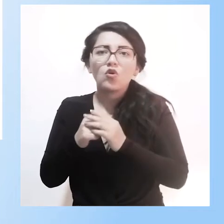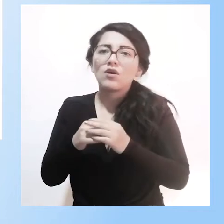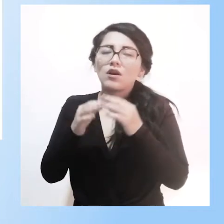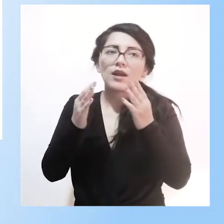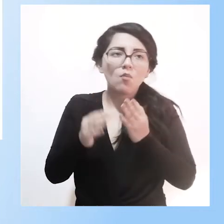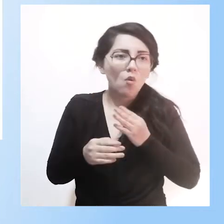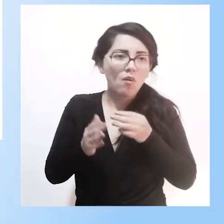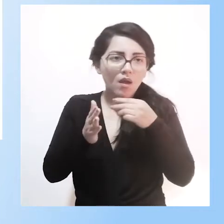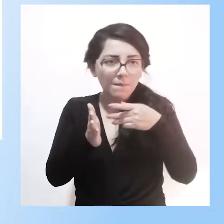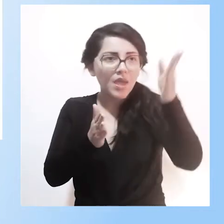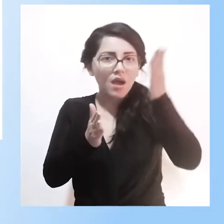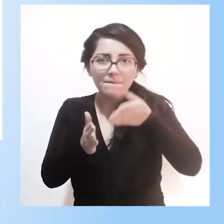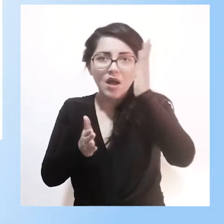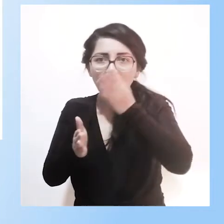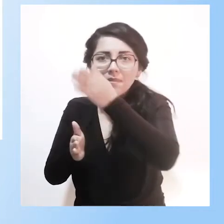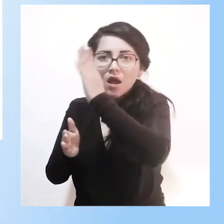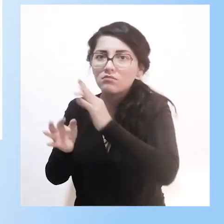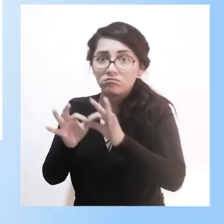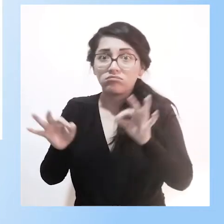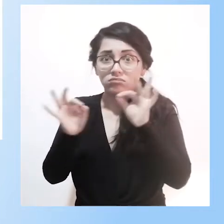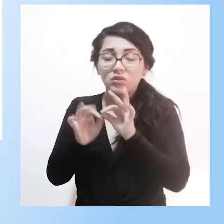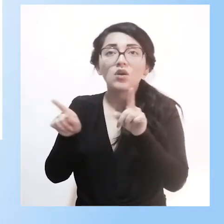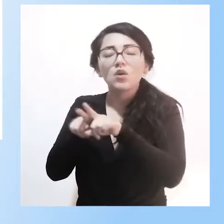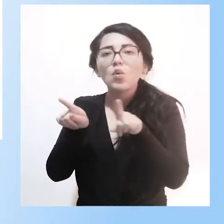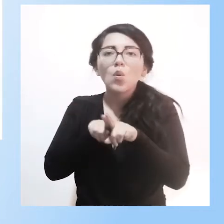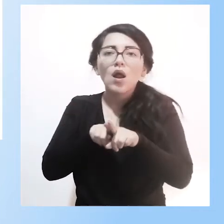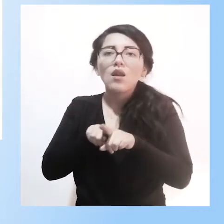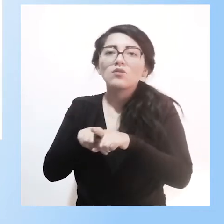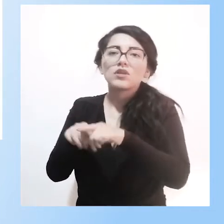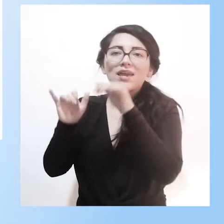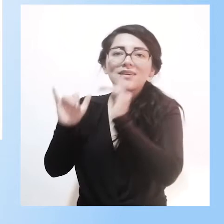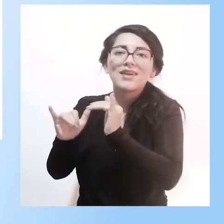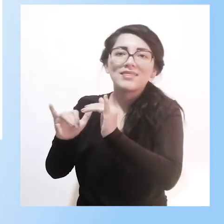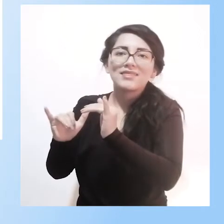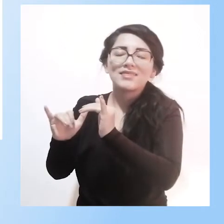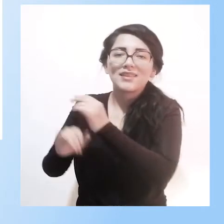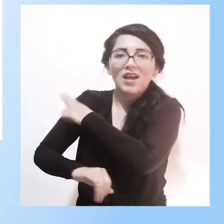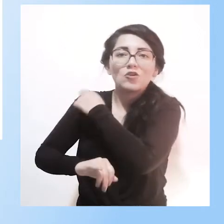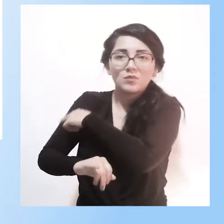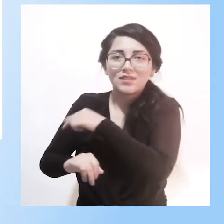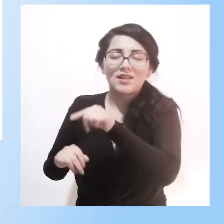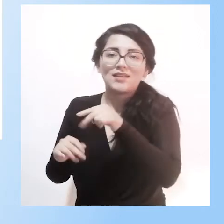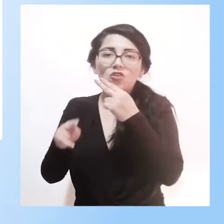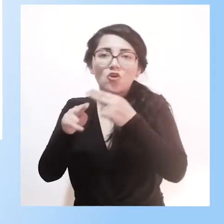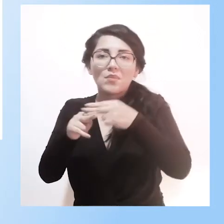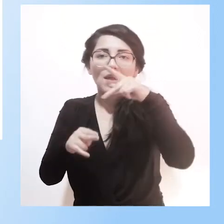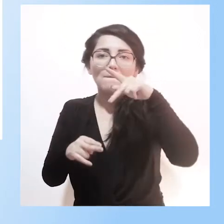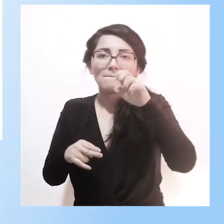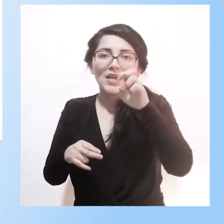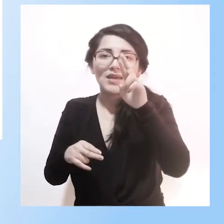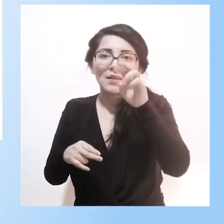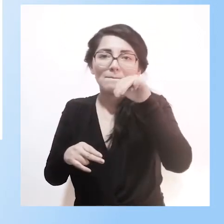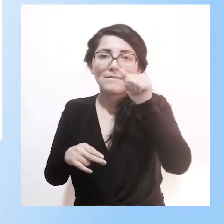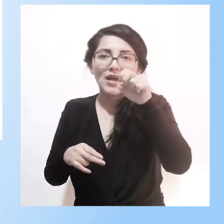Los permanentes son los que están fijamente todas las horas laborables dentro del establecimiento de salud,